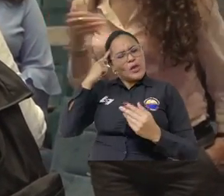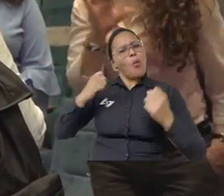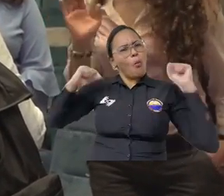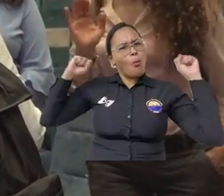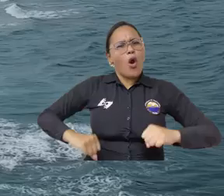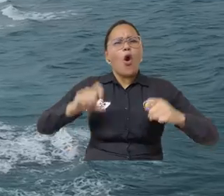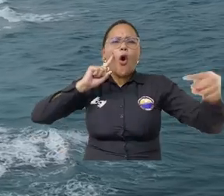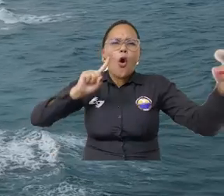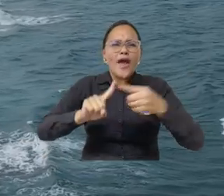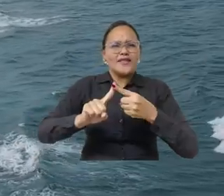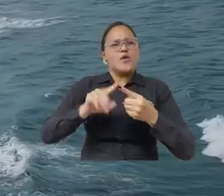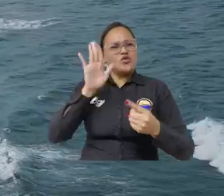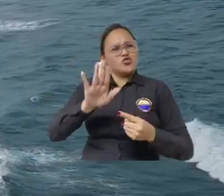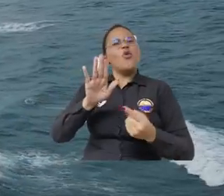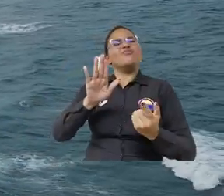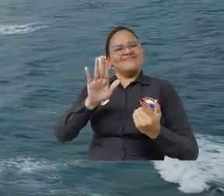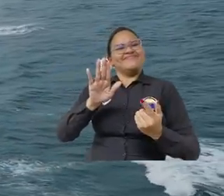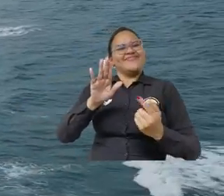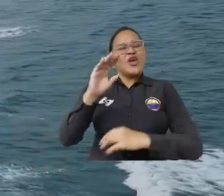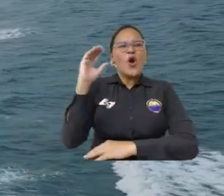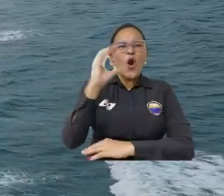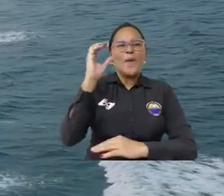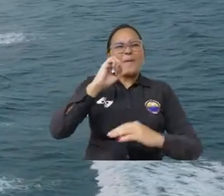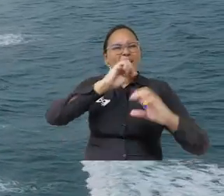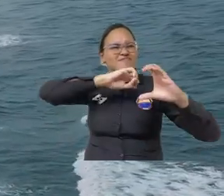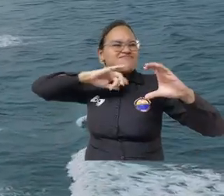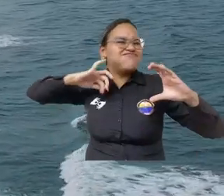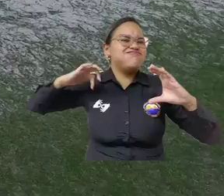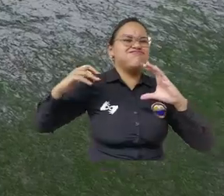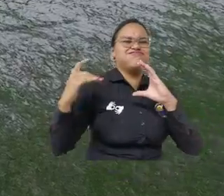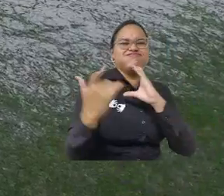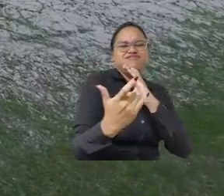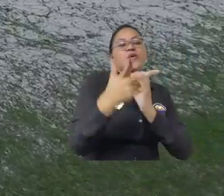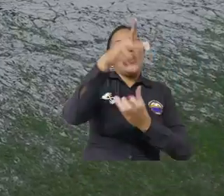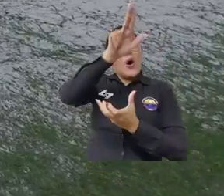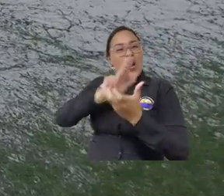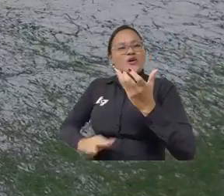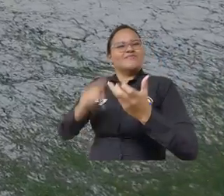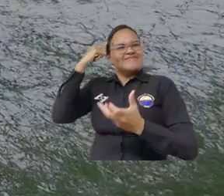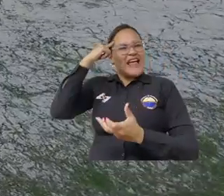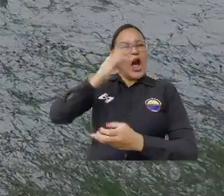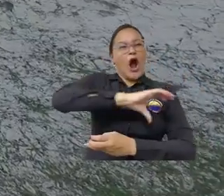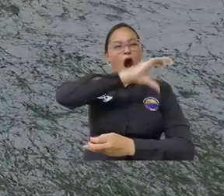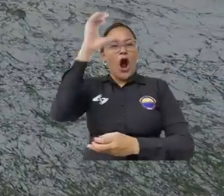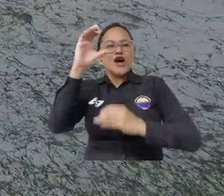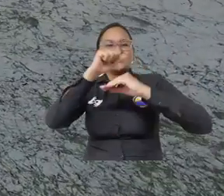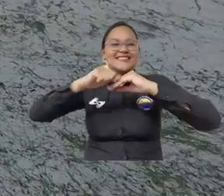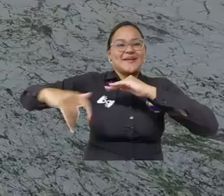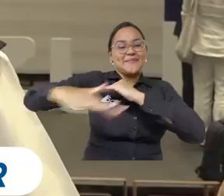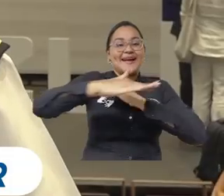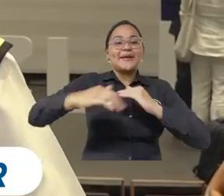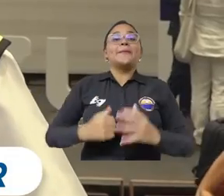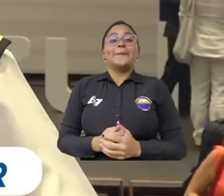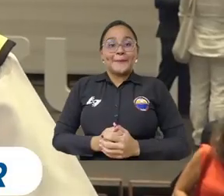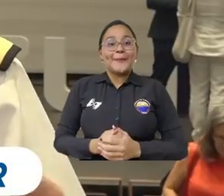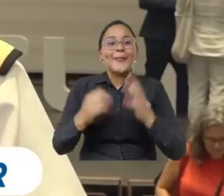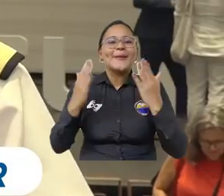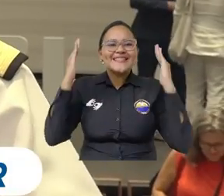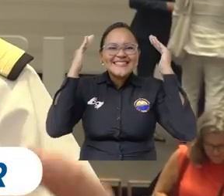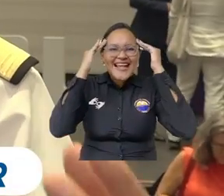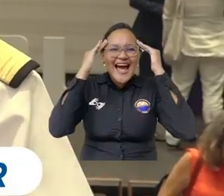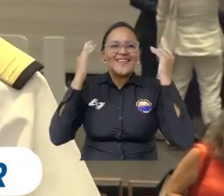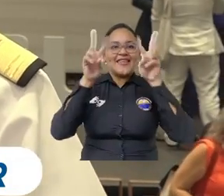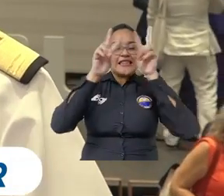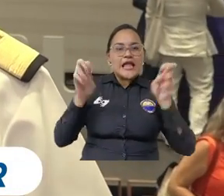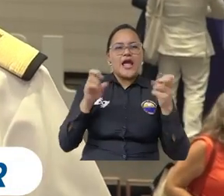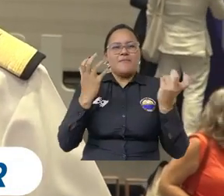la integración de capacidades para el fomento y el desarrollo de nuestro país bioceánico, con una mirada al territorio marino costero. Sumar innovación con